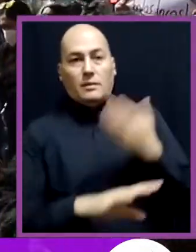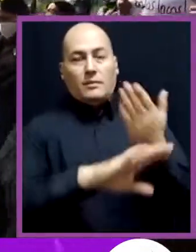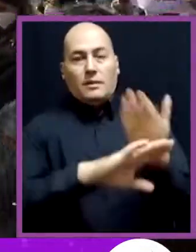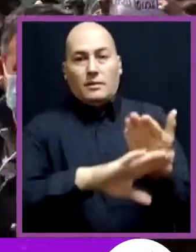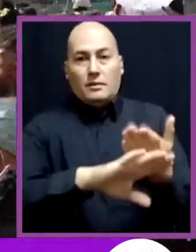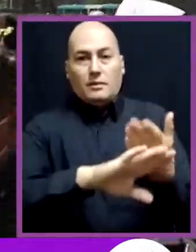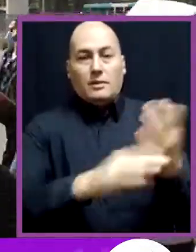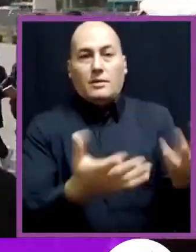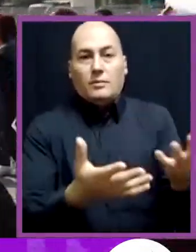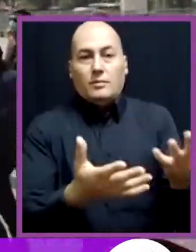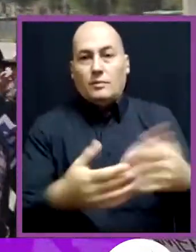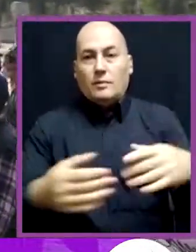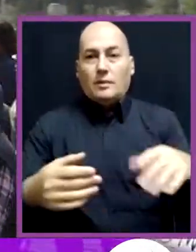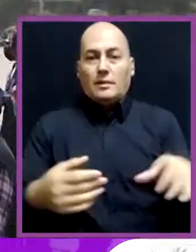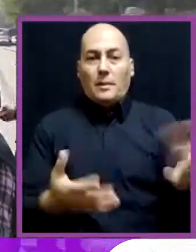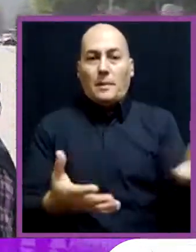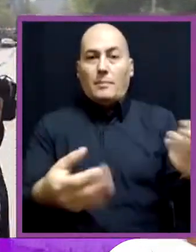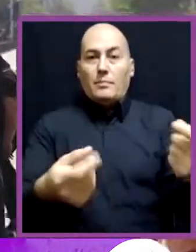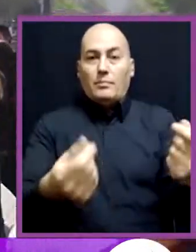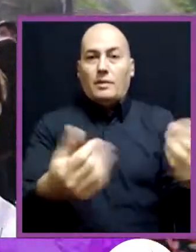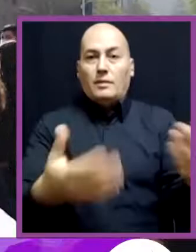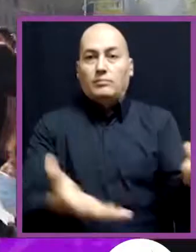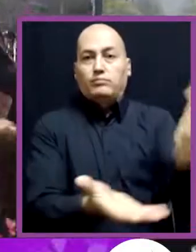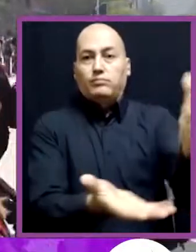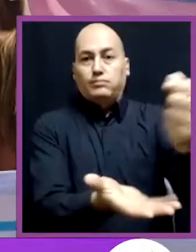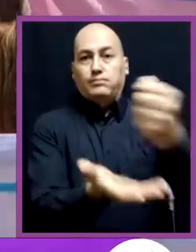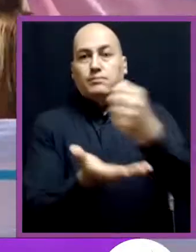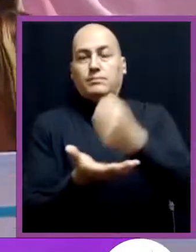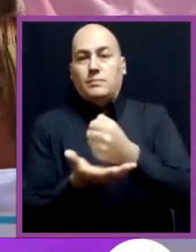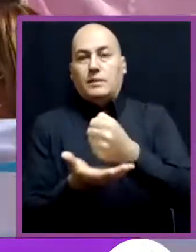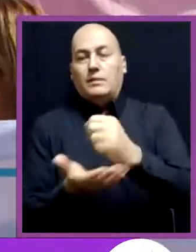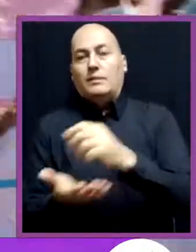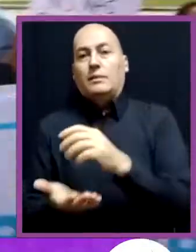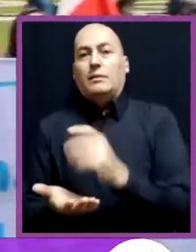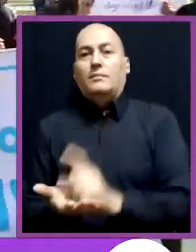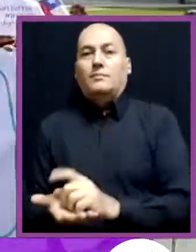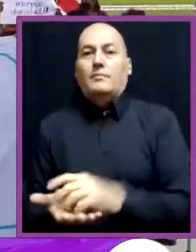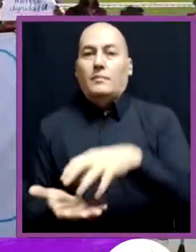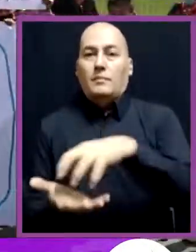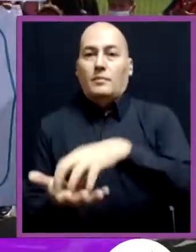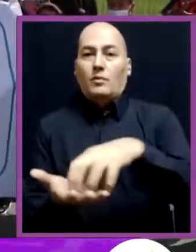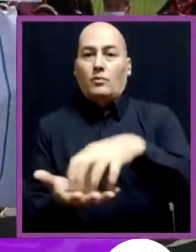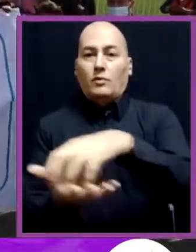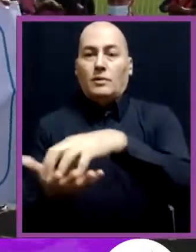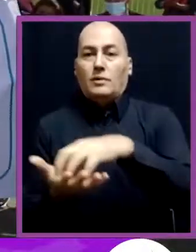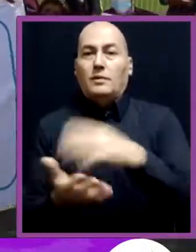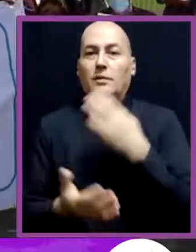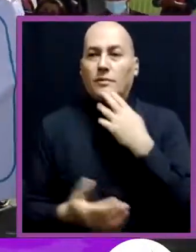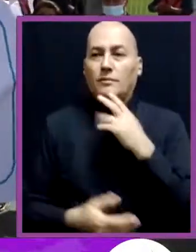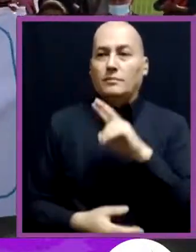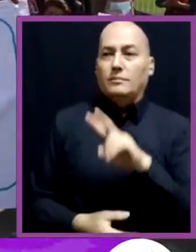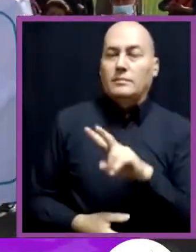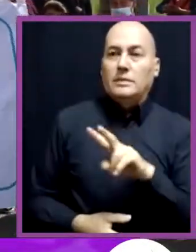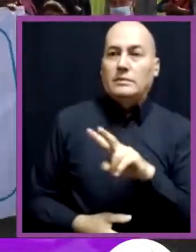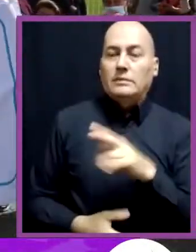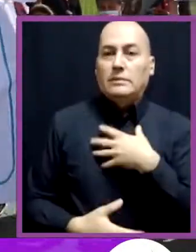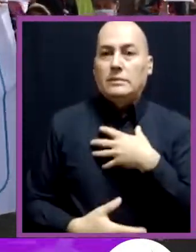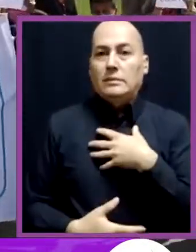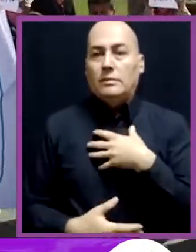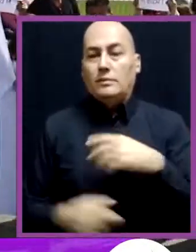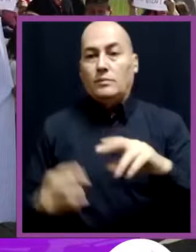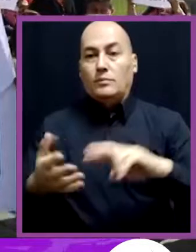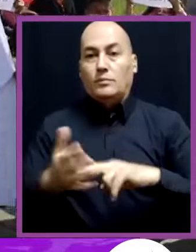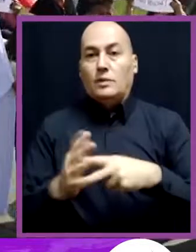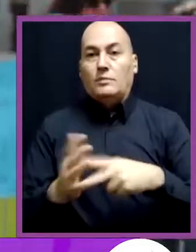de las policías y la correcta asignación de recursos según la realidad territorial de cada comuna. Logramos visibilizar los